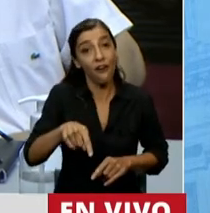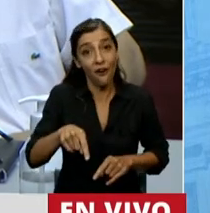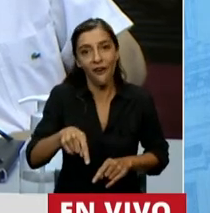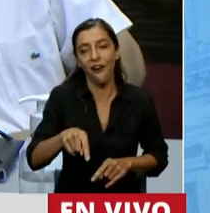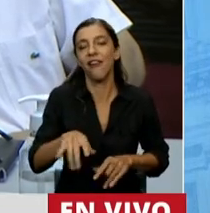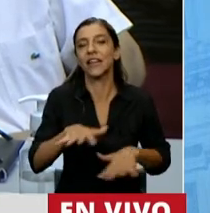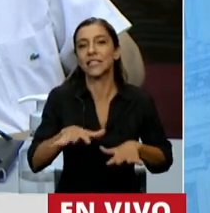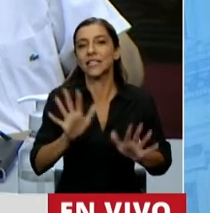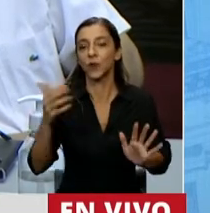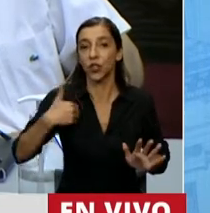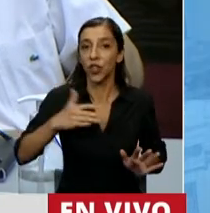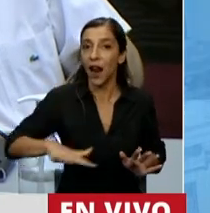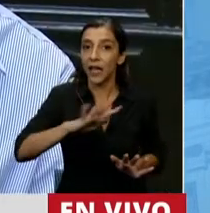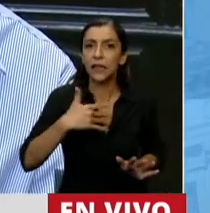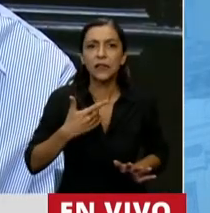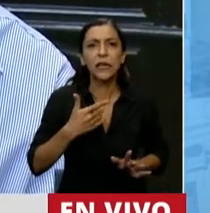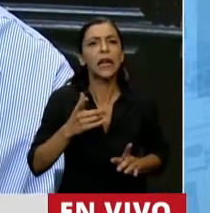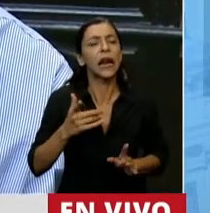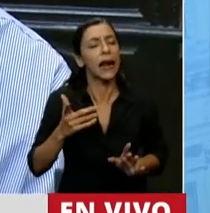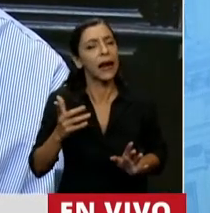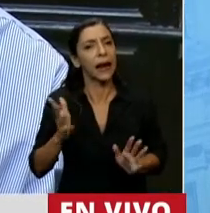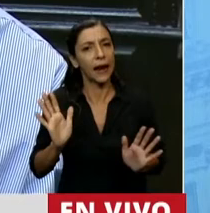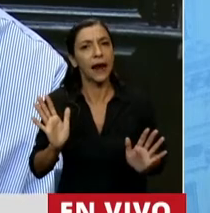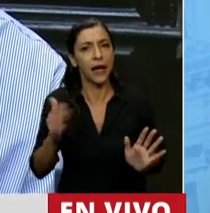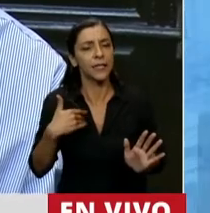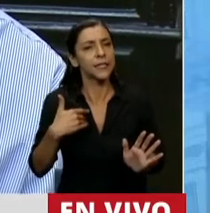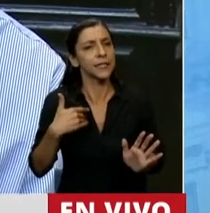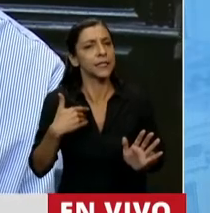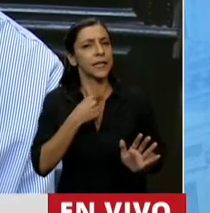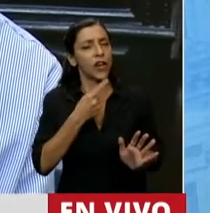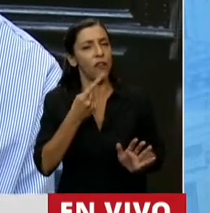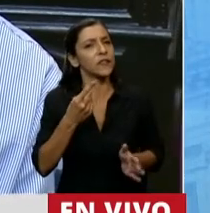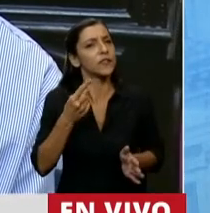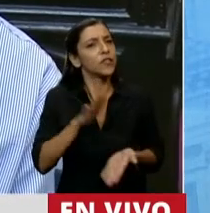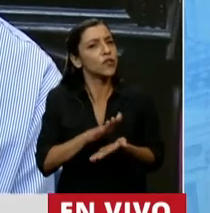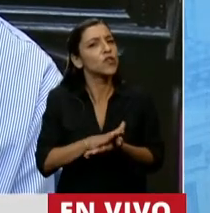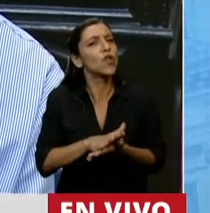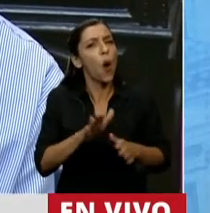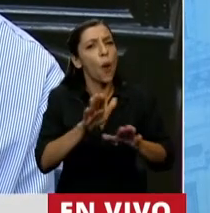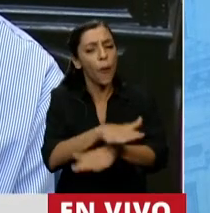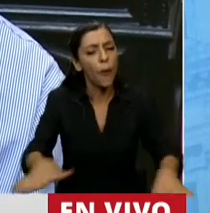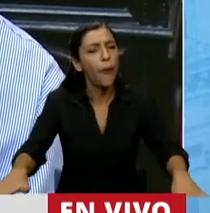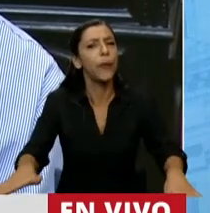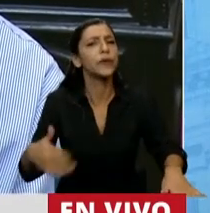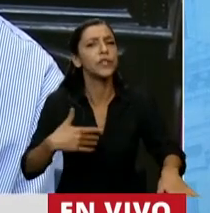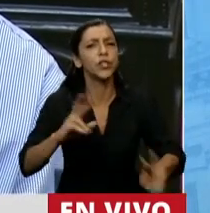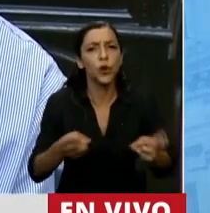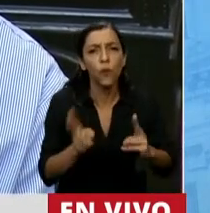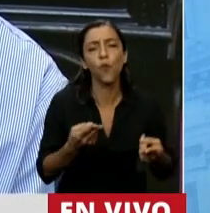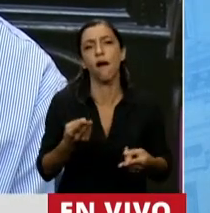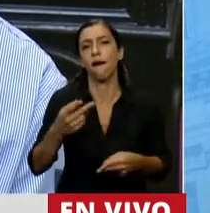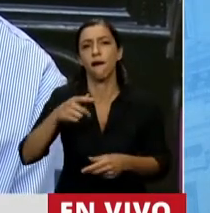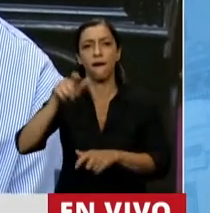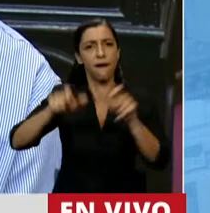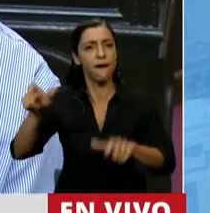la Argentina y particularmente en mi provincia respecto a la mortalidad infantil, a la mortalidad materna, al embarazo